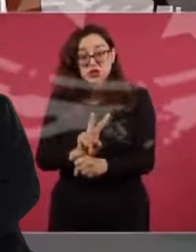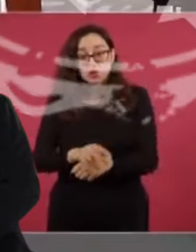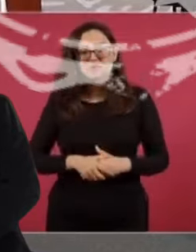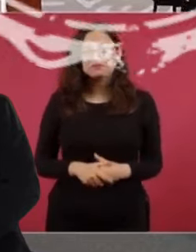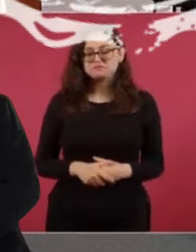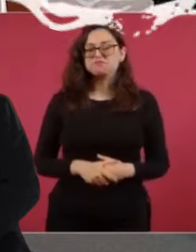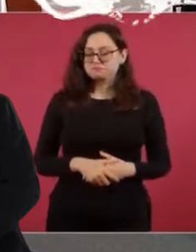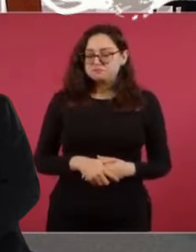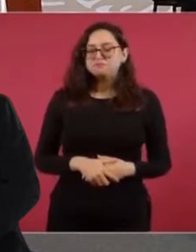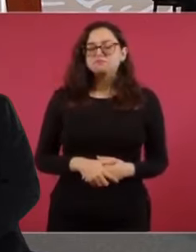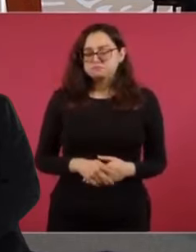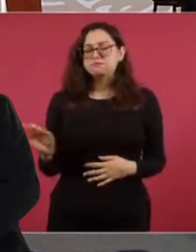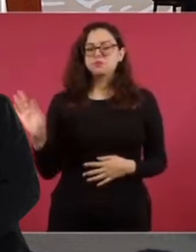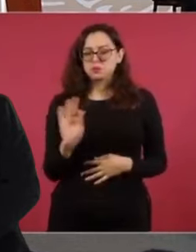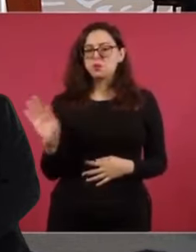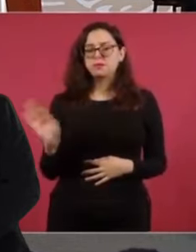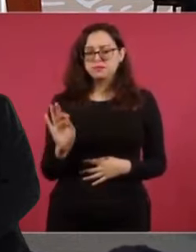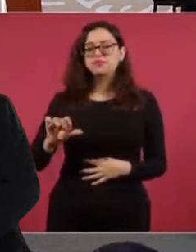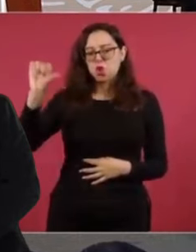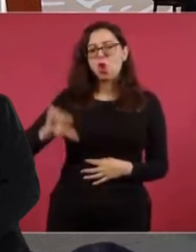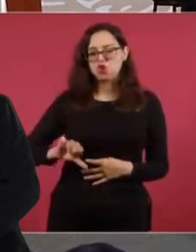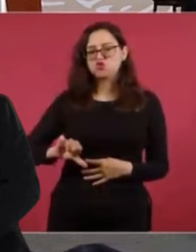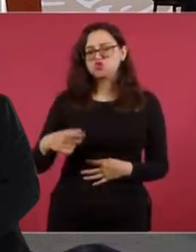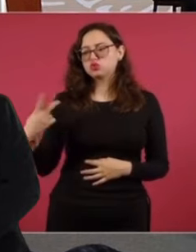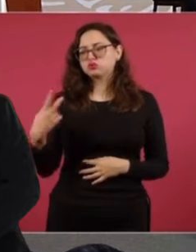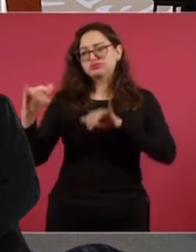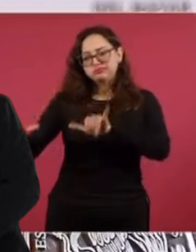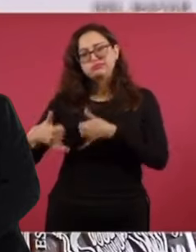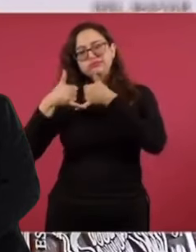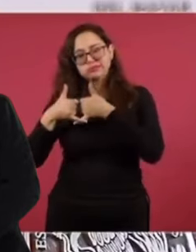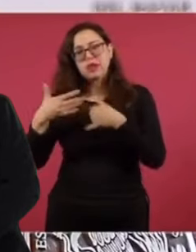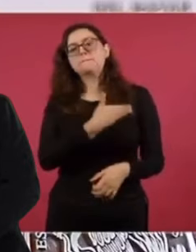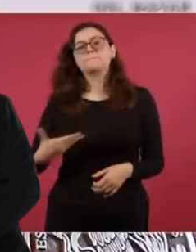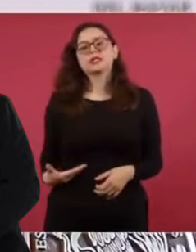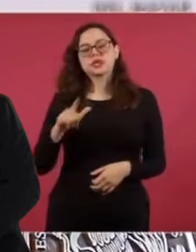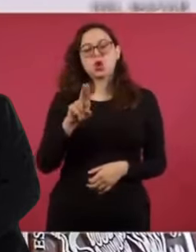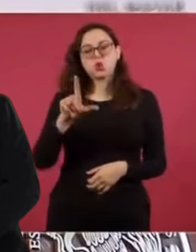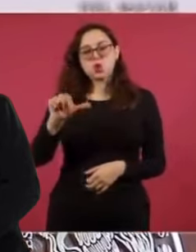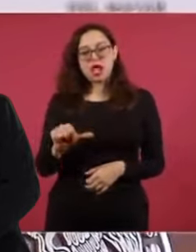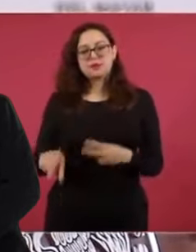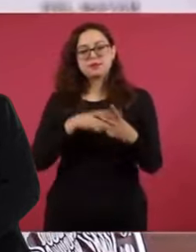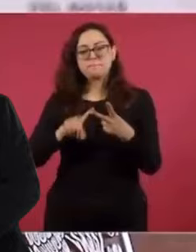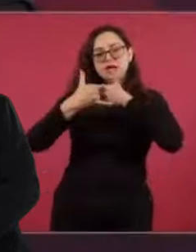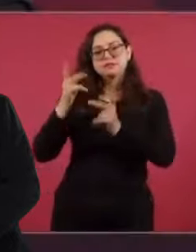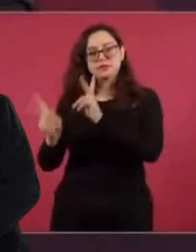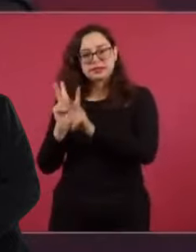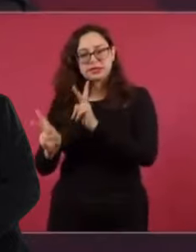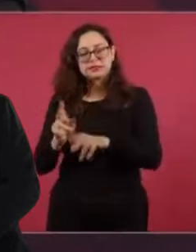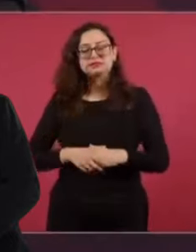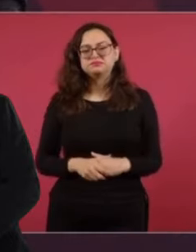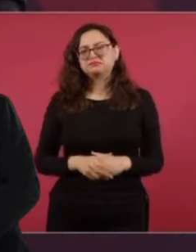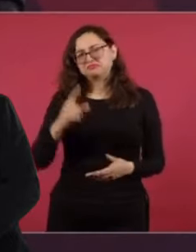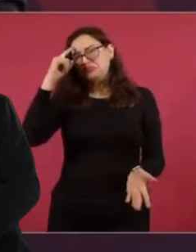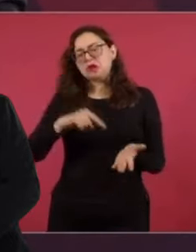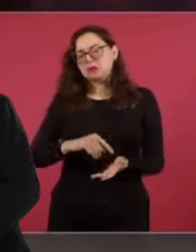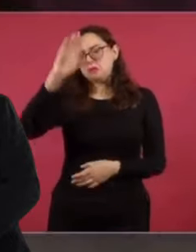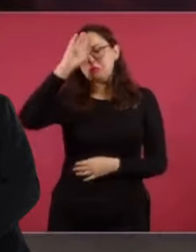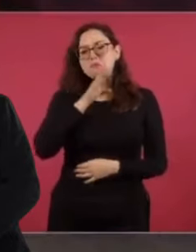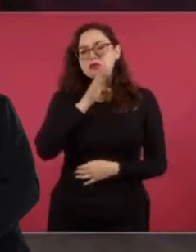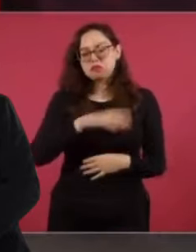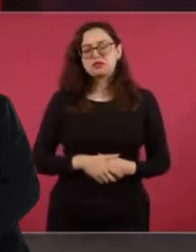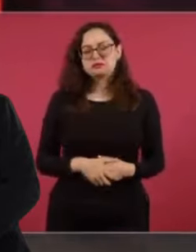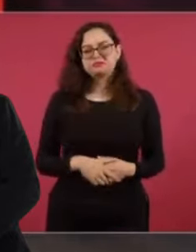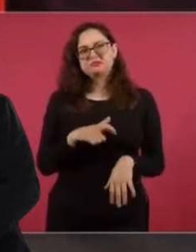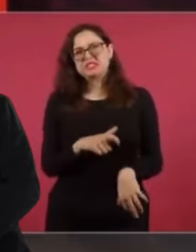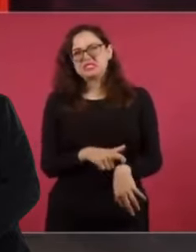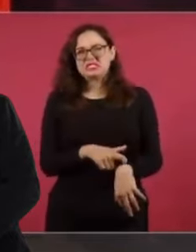Sí, es probable que hoy hablemos por teléfono con el presidente Lula y con el presidente Petro al mediodía de México,